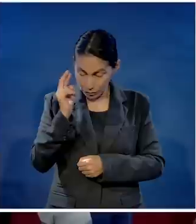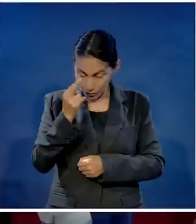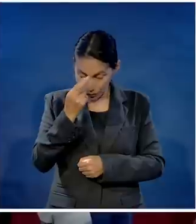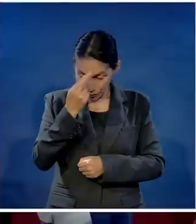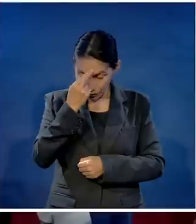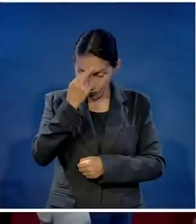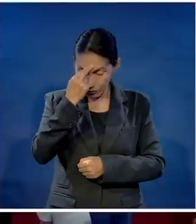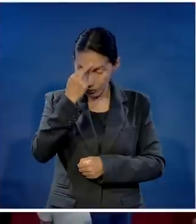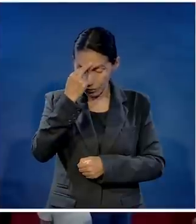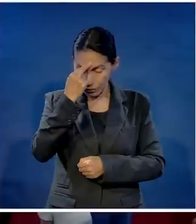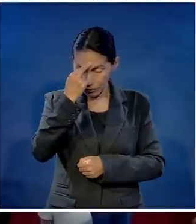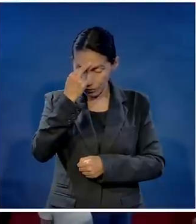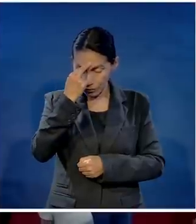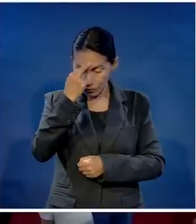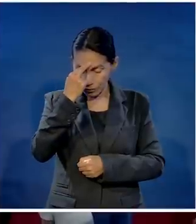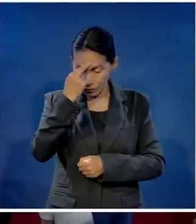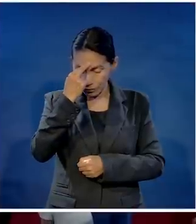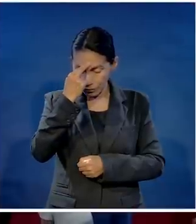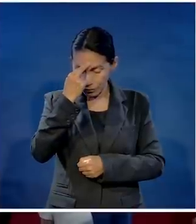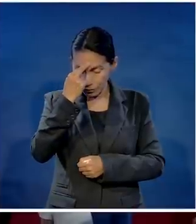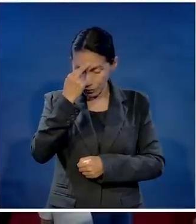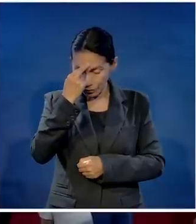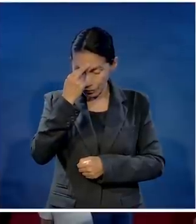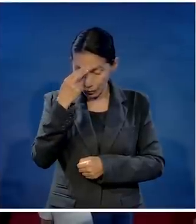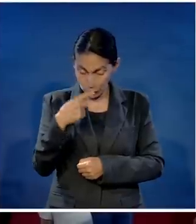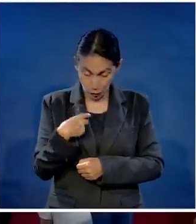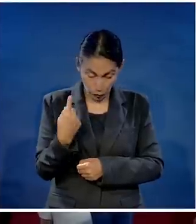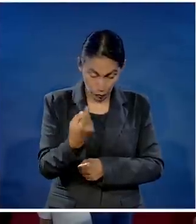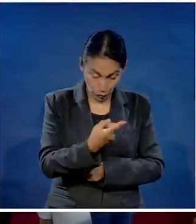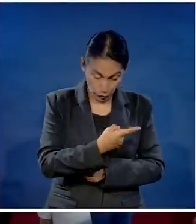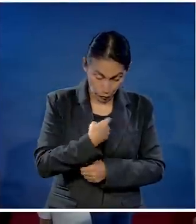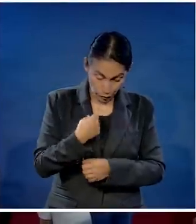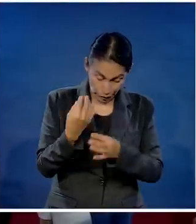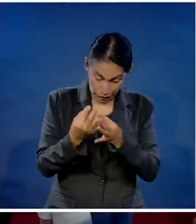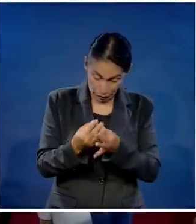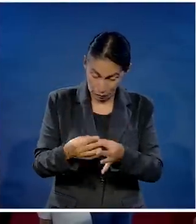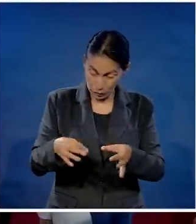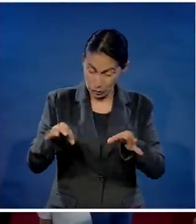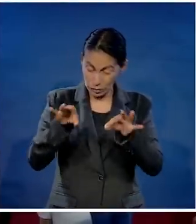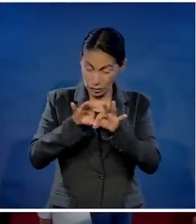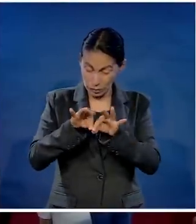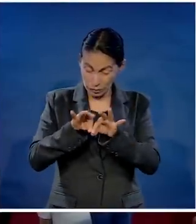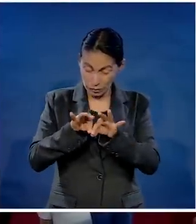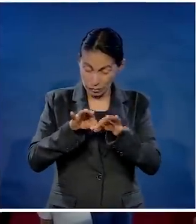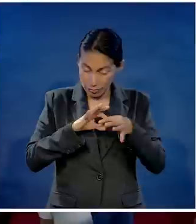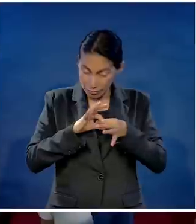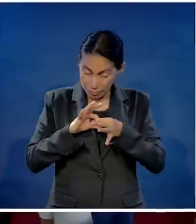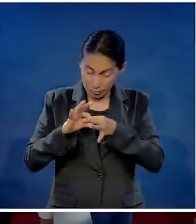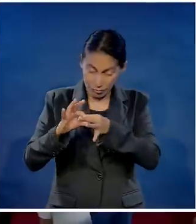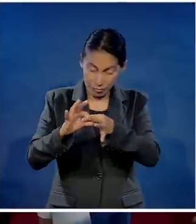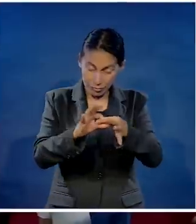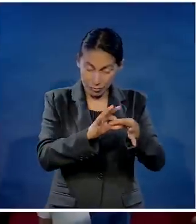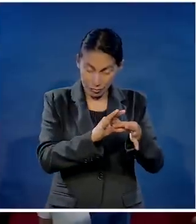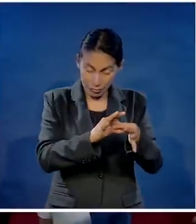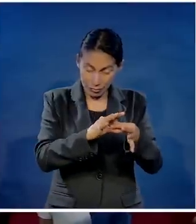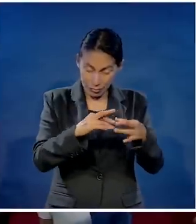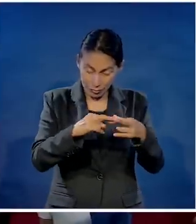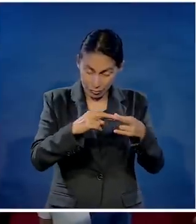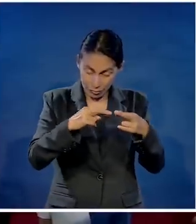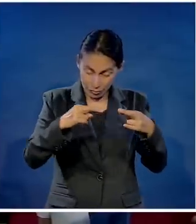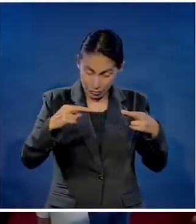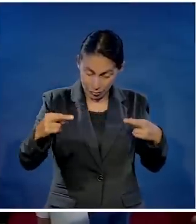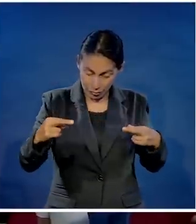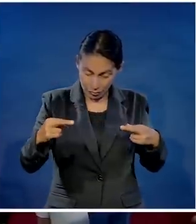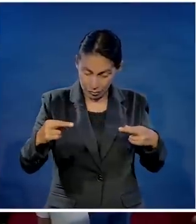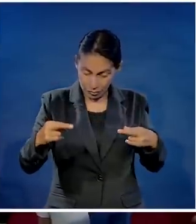noche tú nos has recordado tú nos has recordado lo importante que son importante que son nuestras relaciones